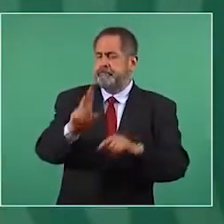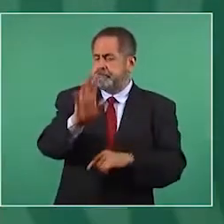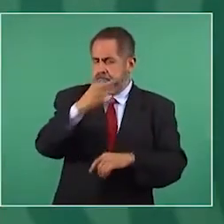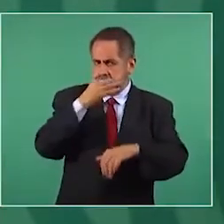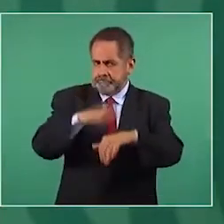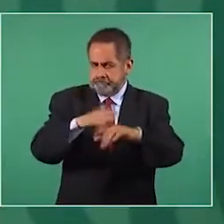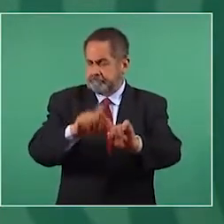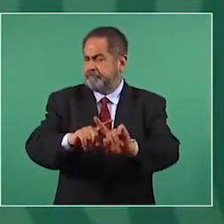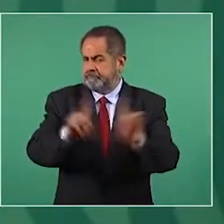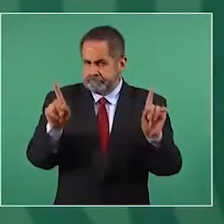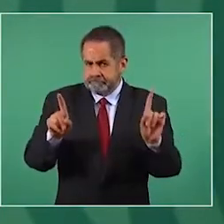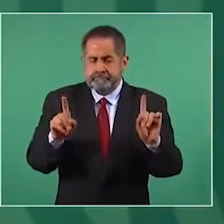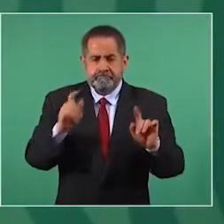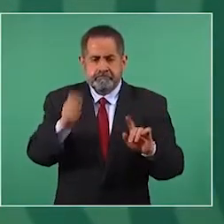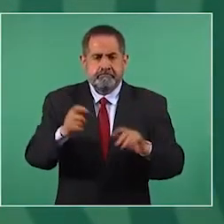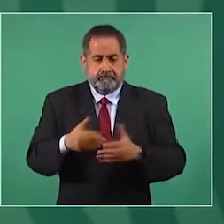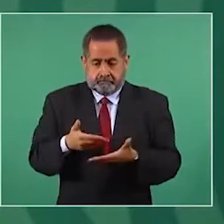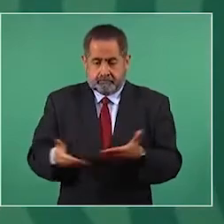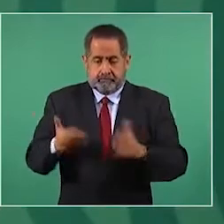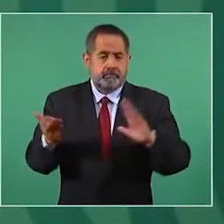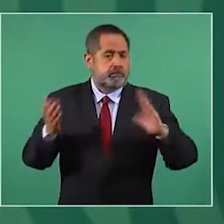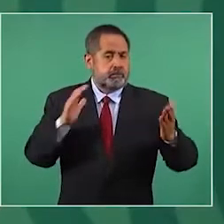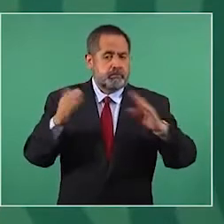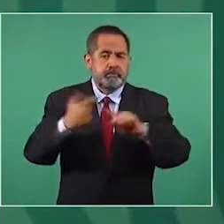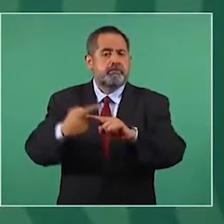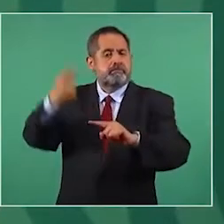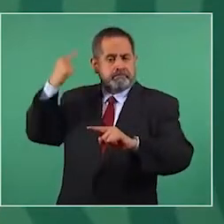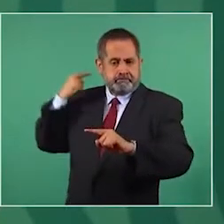de ahora a antes,